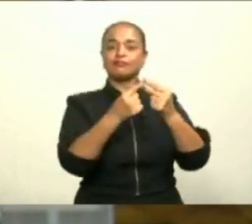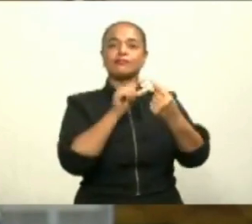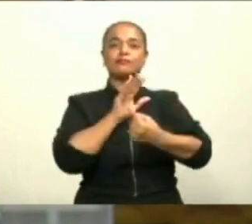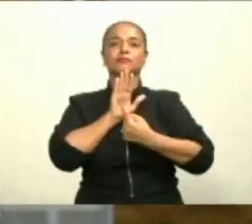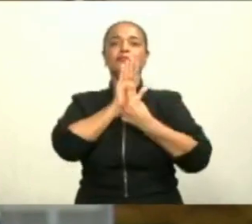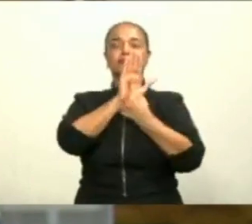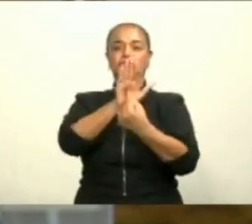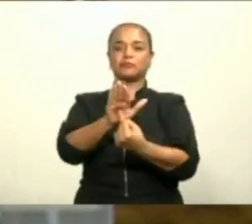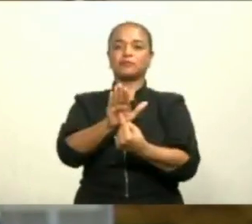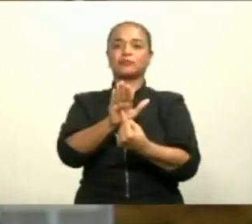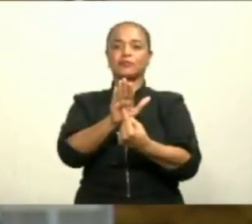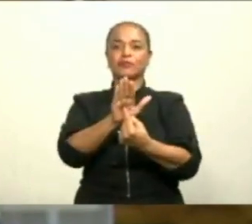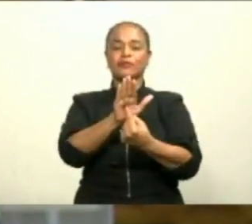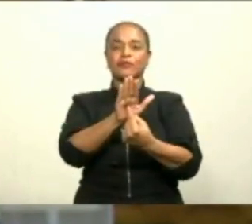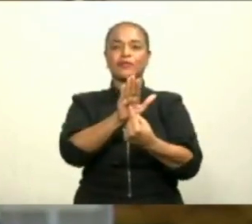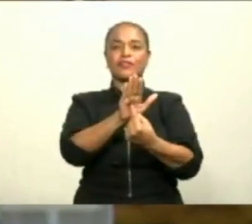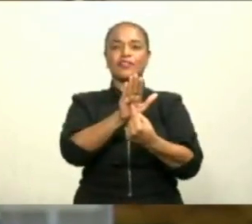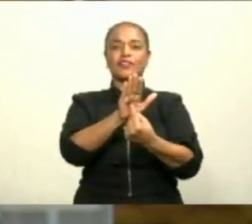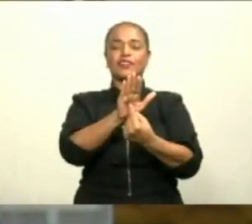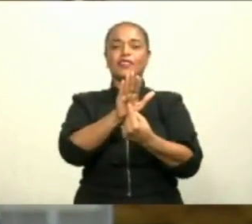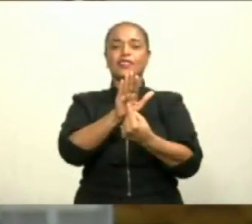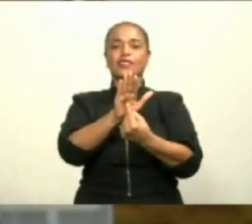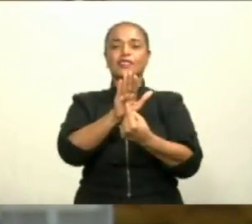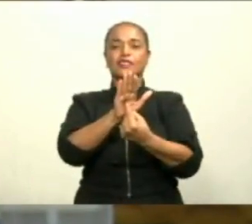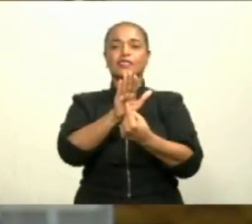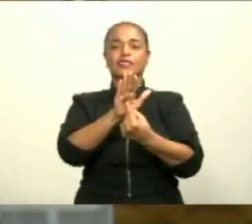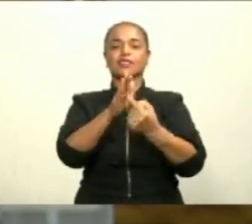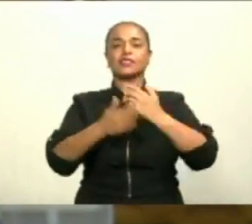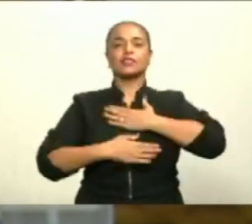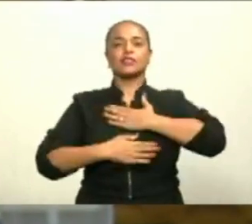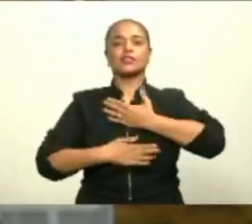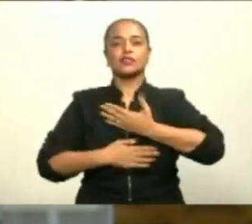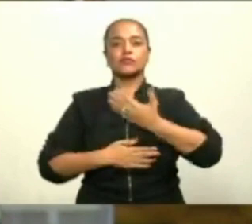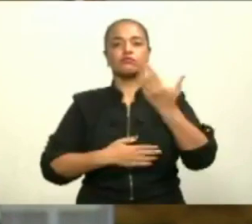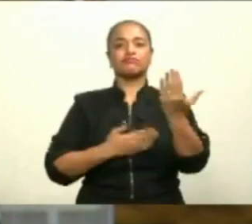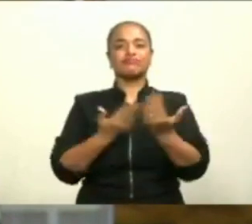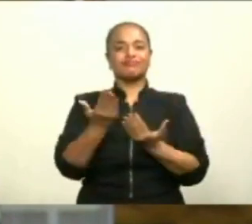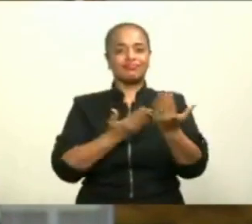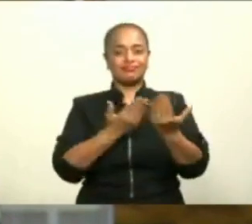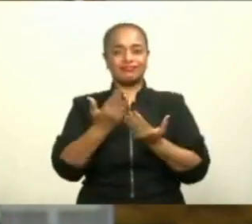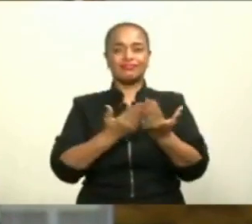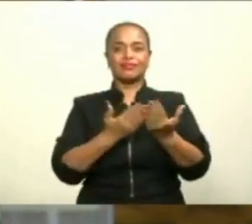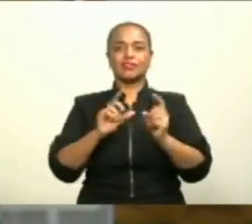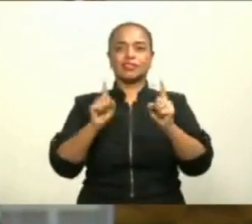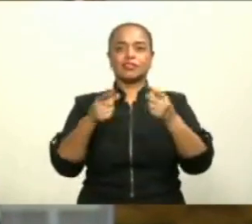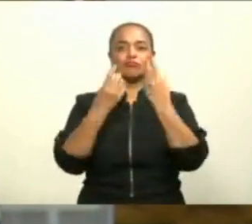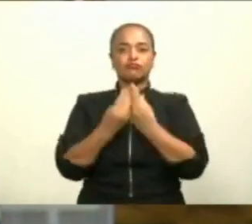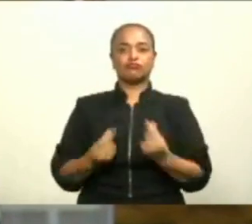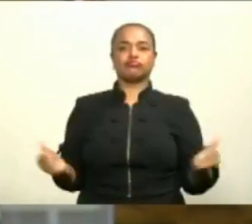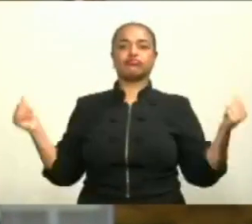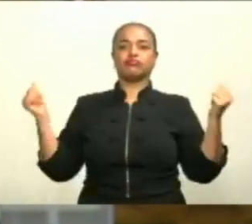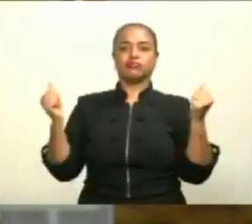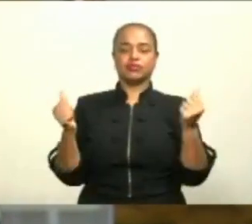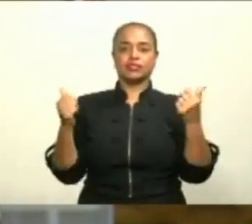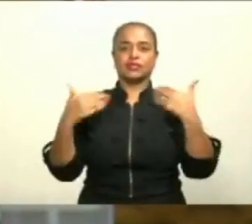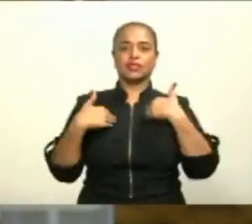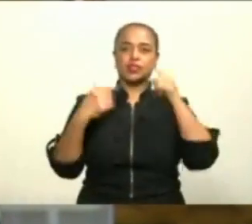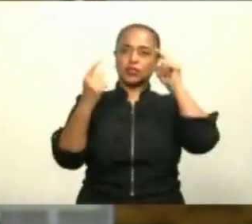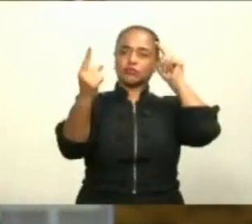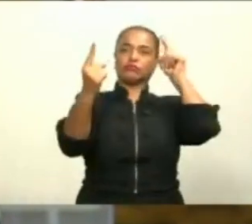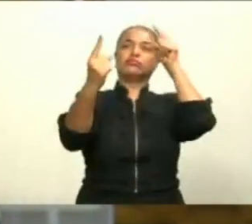representan han volcado su vocación de servicio en brindar soluciones, teniendo como norte